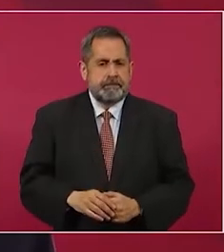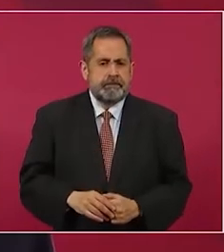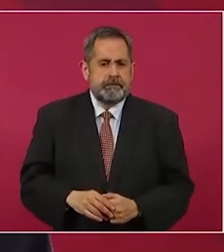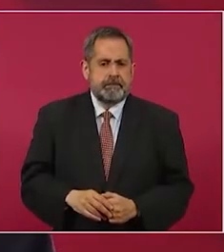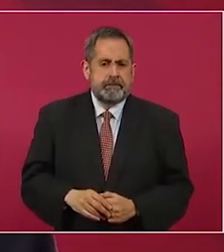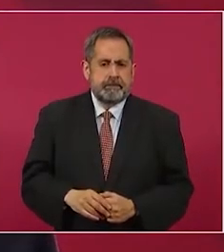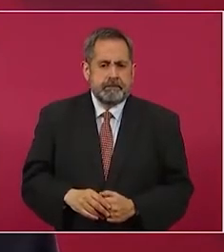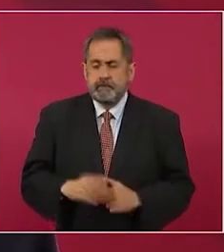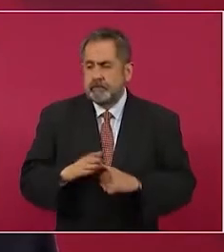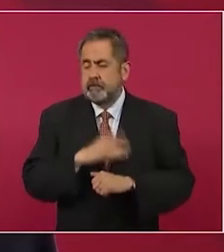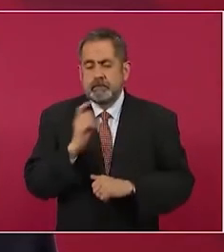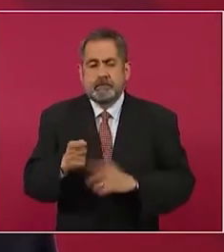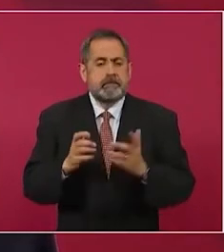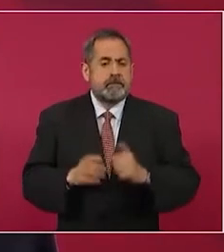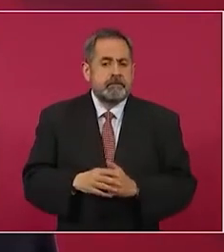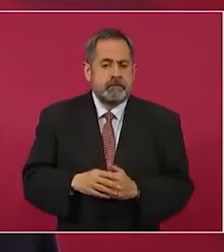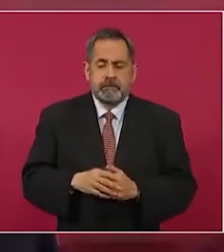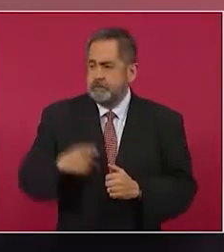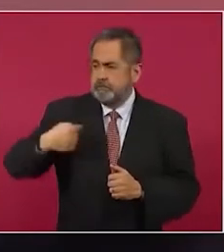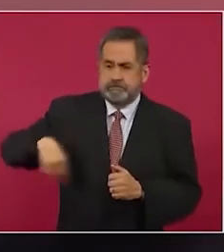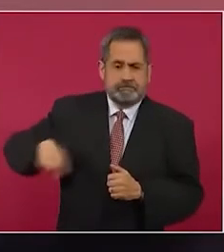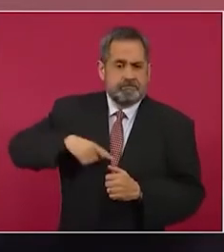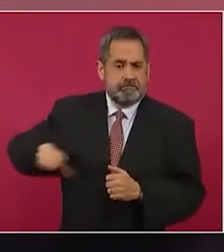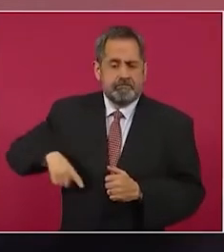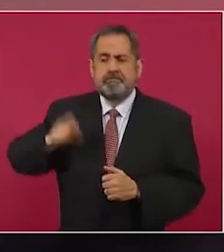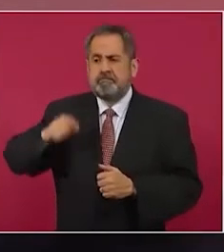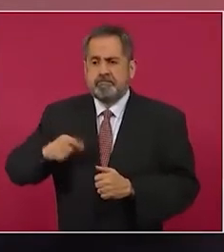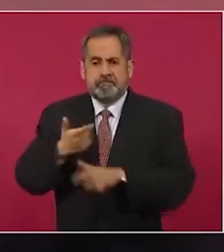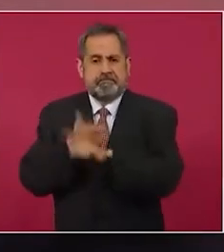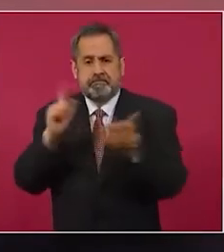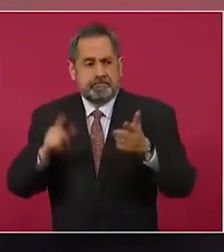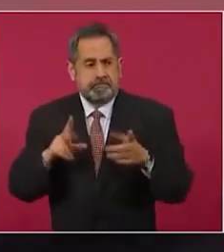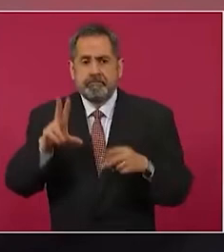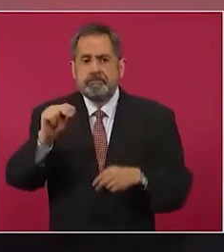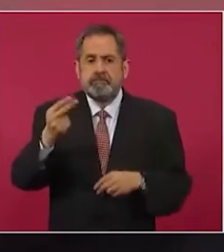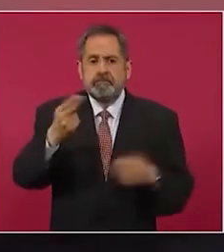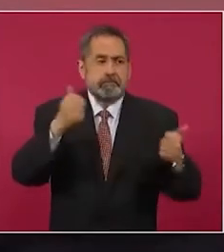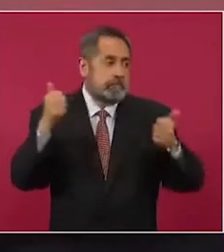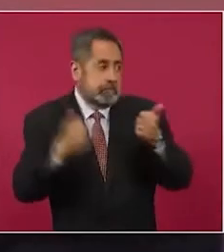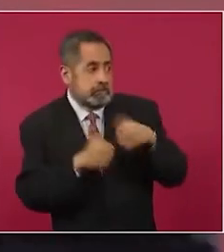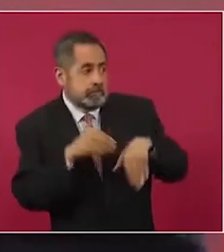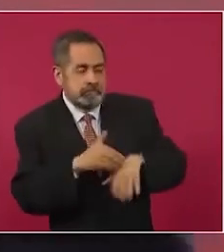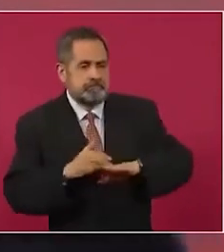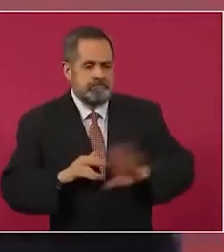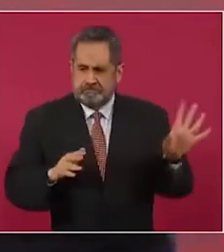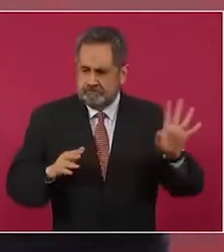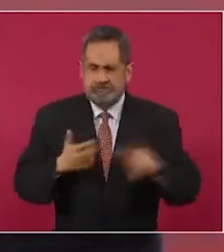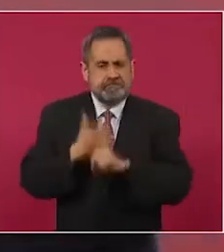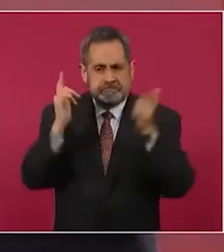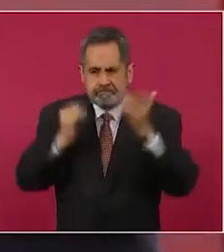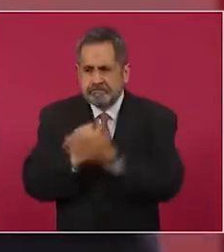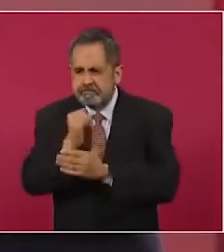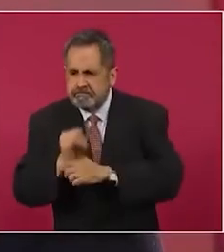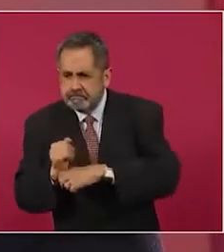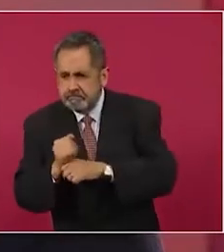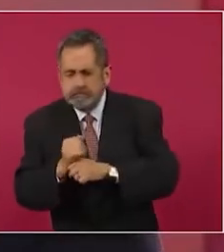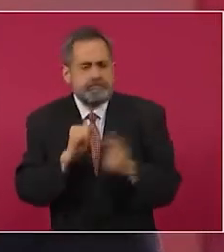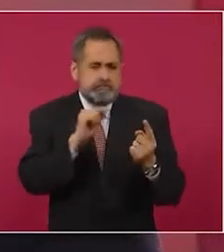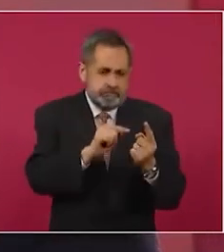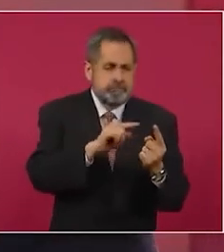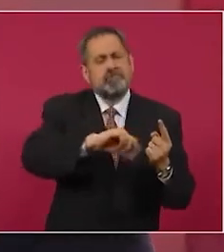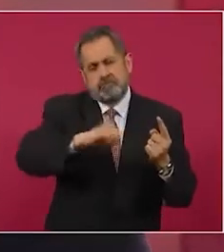porque somos libres y en este caso lo vamos a hacer y en todos los casos